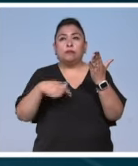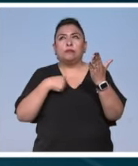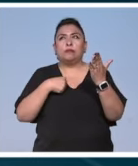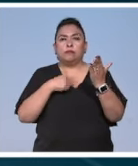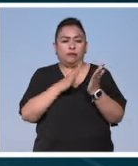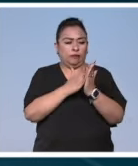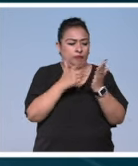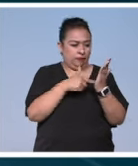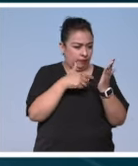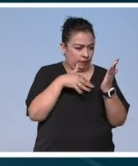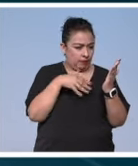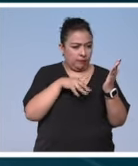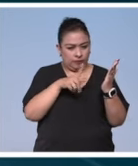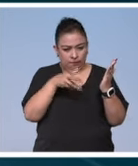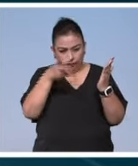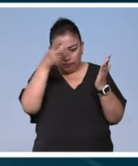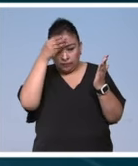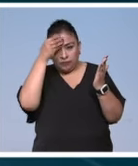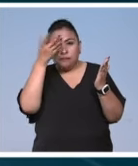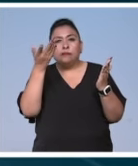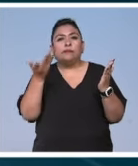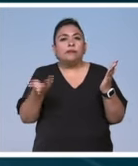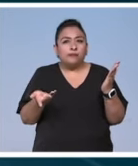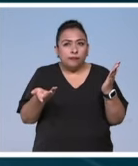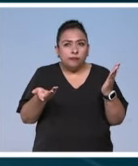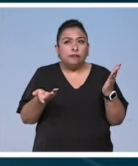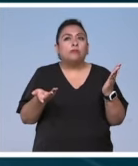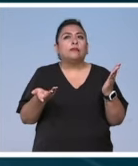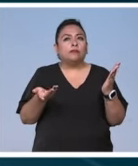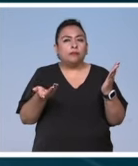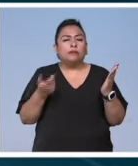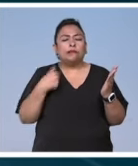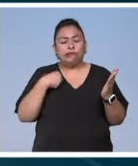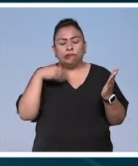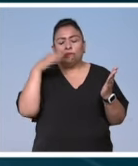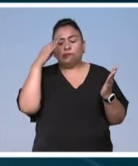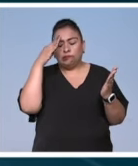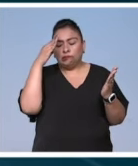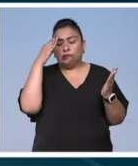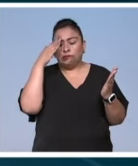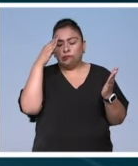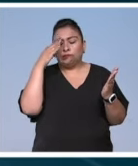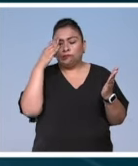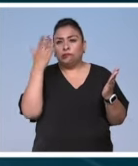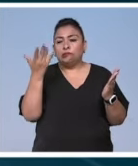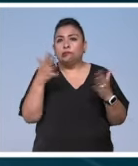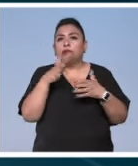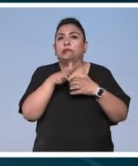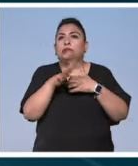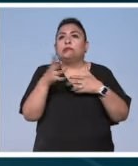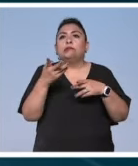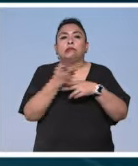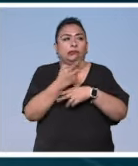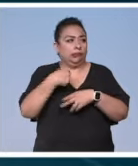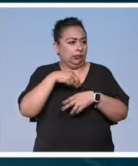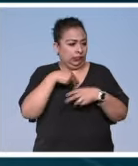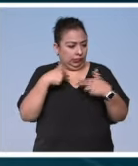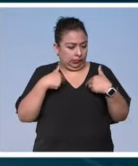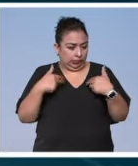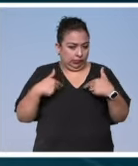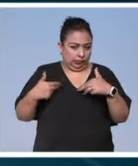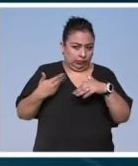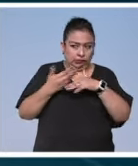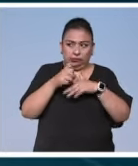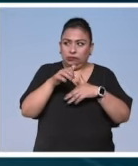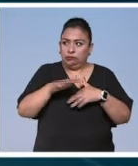de mi libro una vez que lo pueda leer, pues es un poco de reflexión en torno a cuál es el efecto del ser humano en